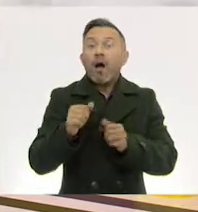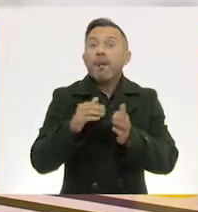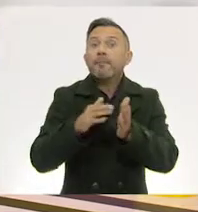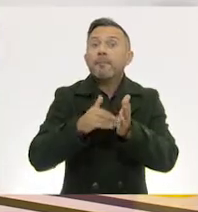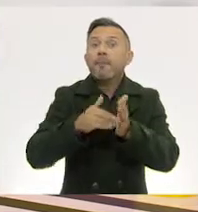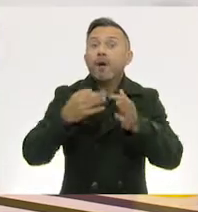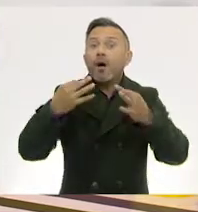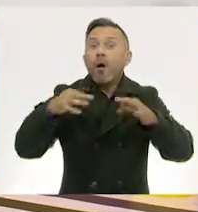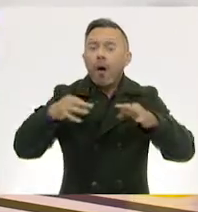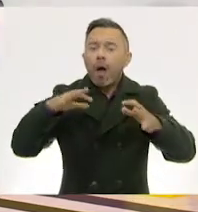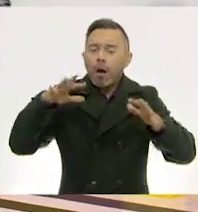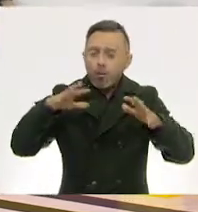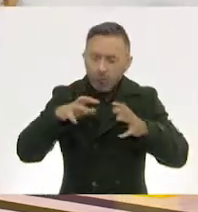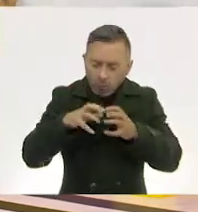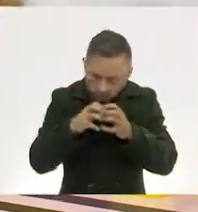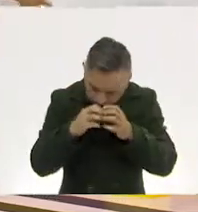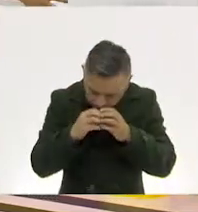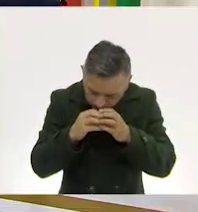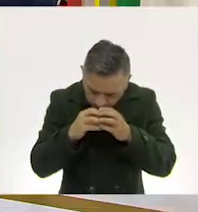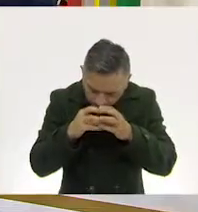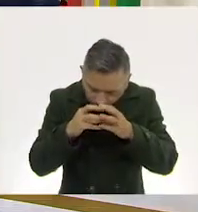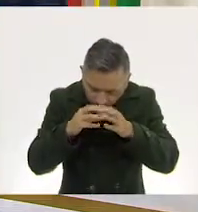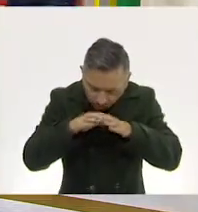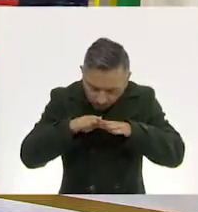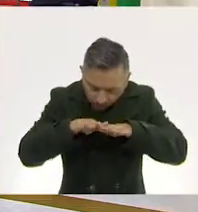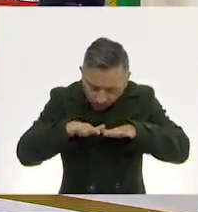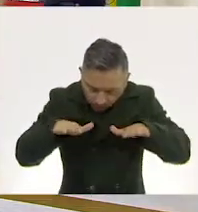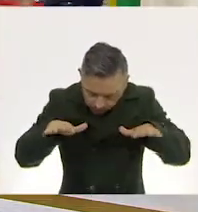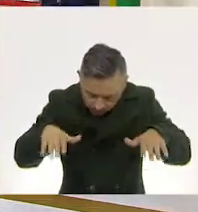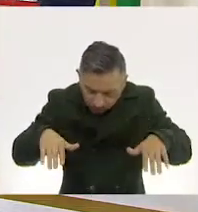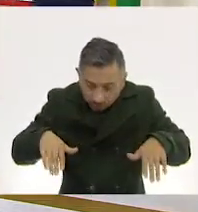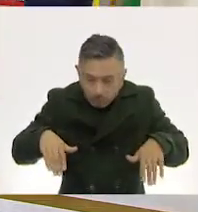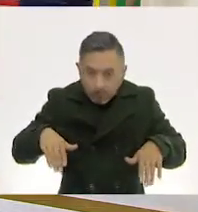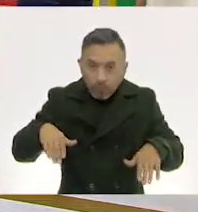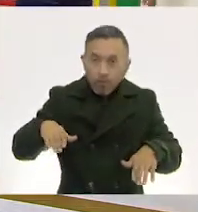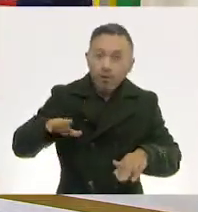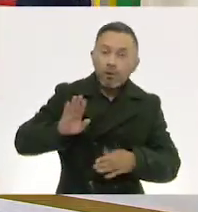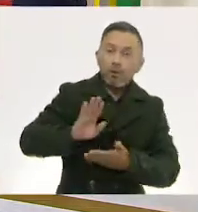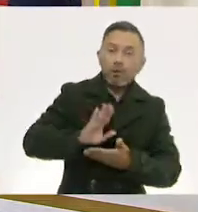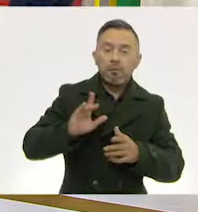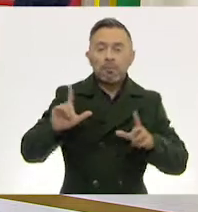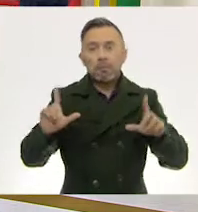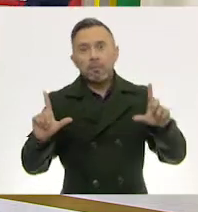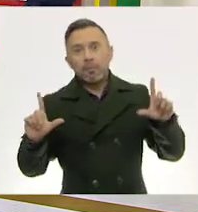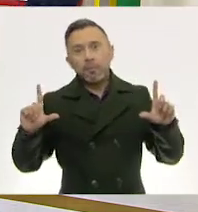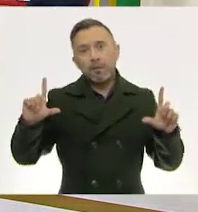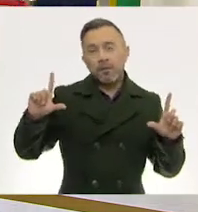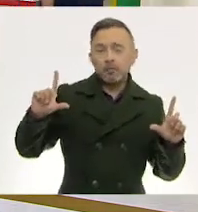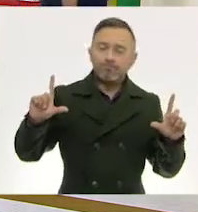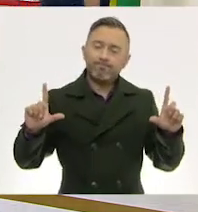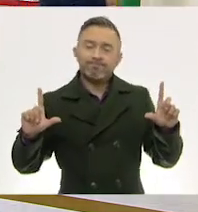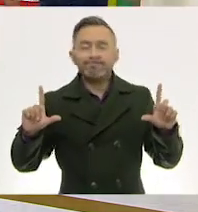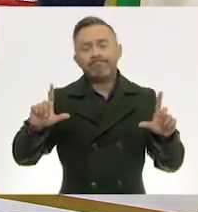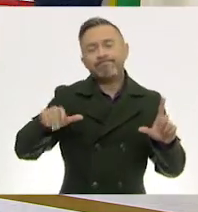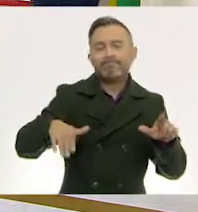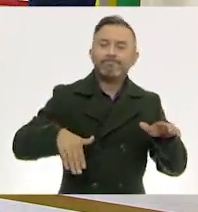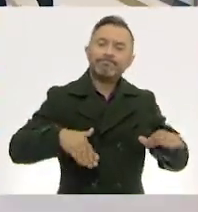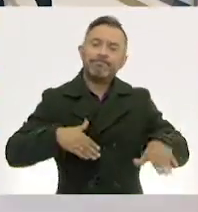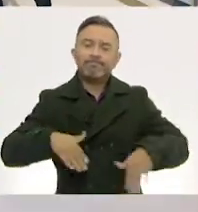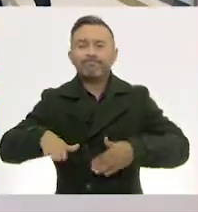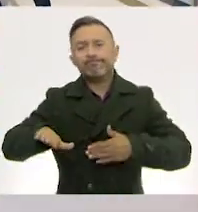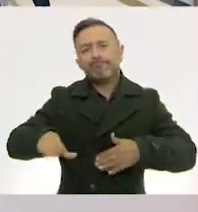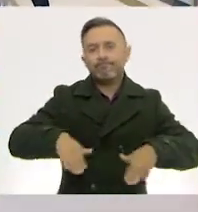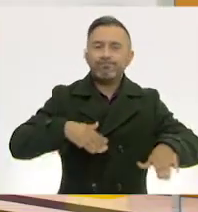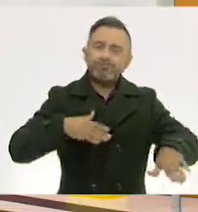continuó su camino para vivir insospechadas hazañas acompañada de sus nuevos